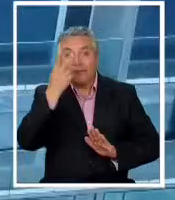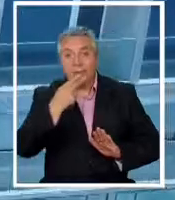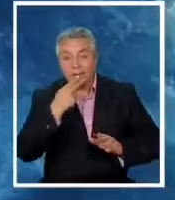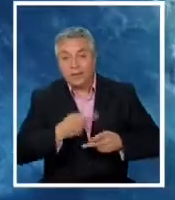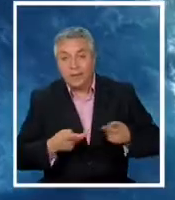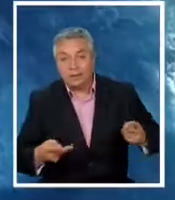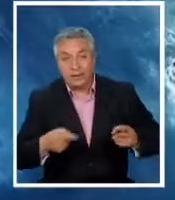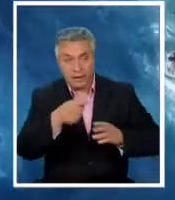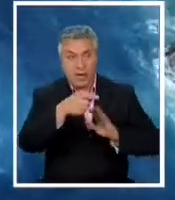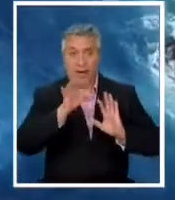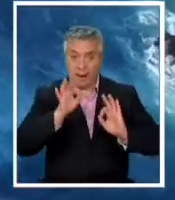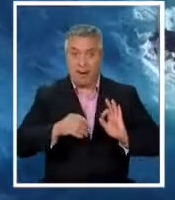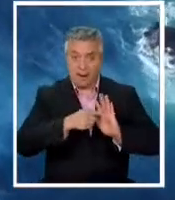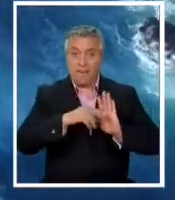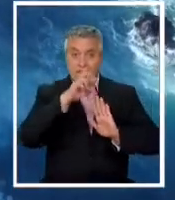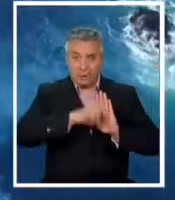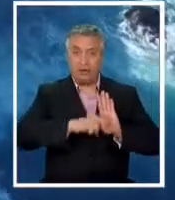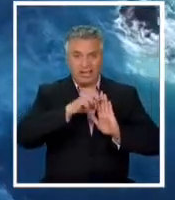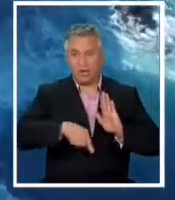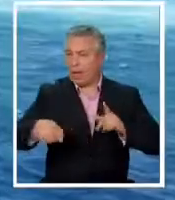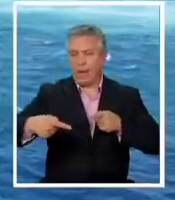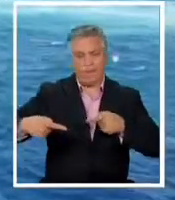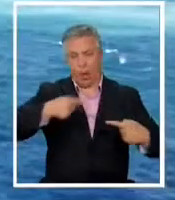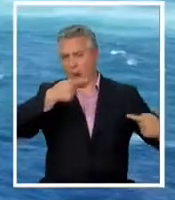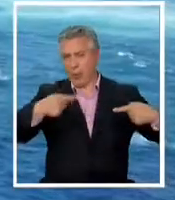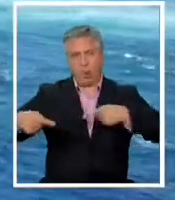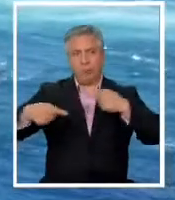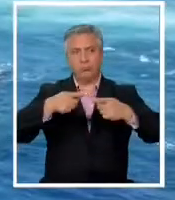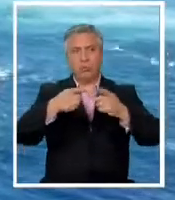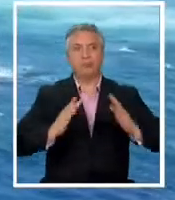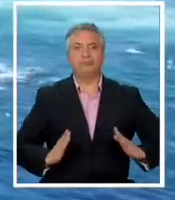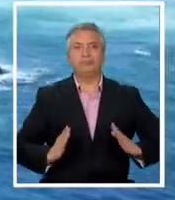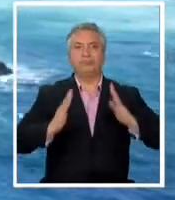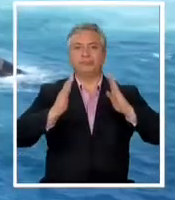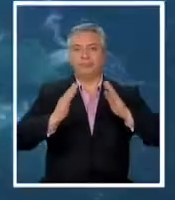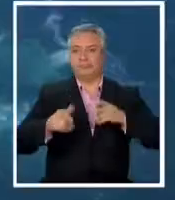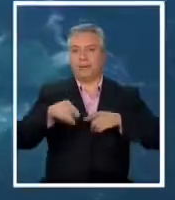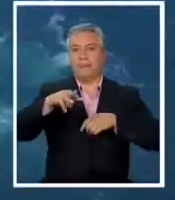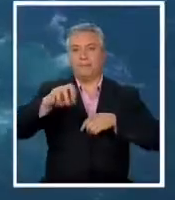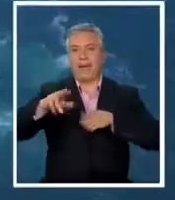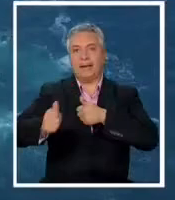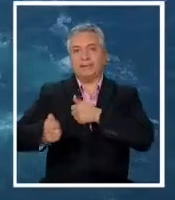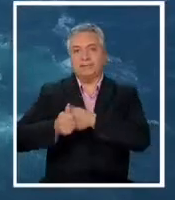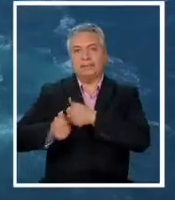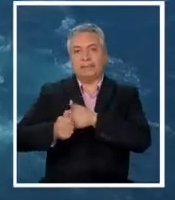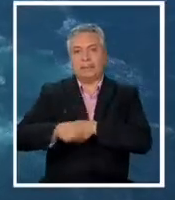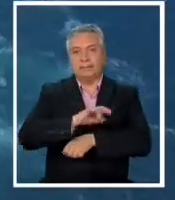polémico proyecto que sigue generando debate sobre la edificación en las costas chilenas